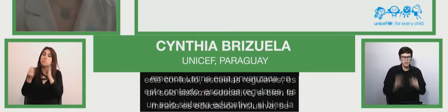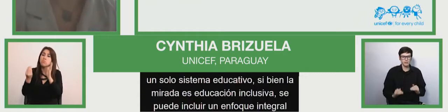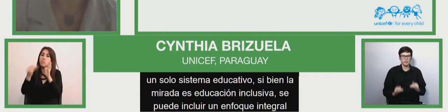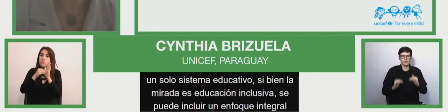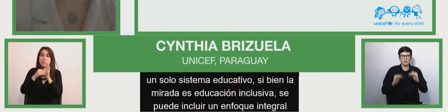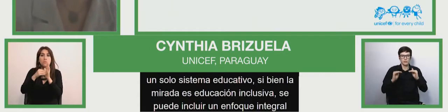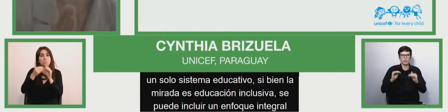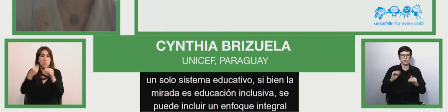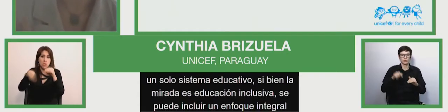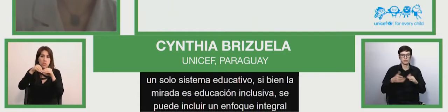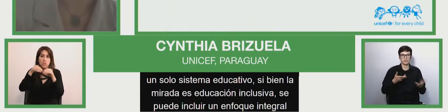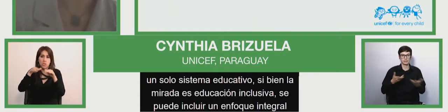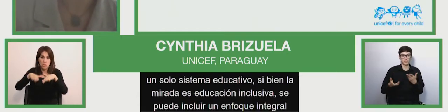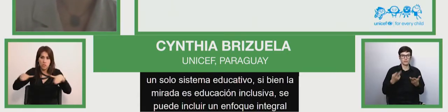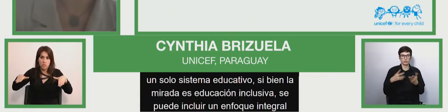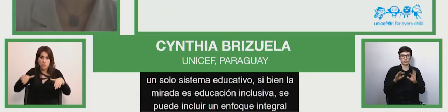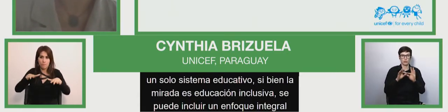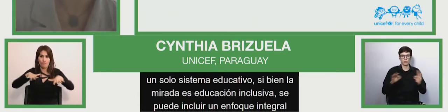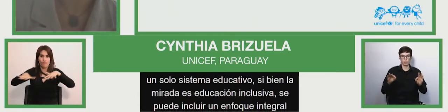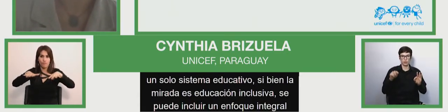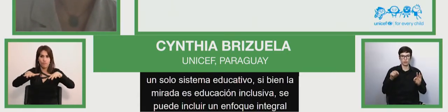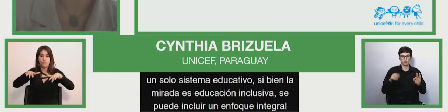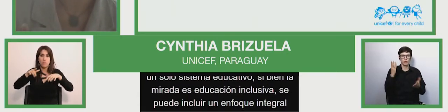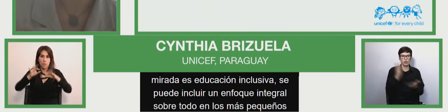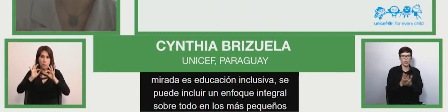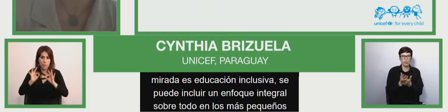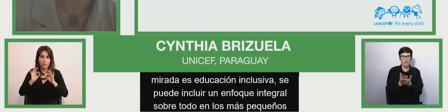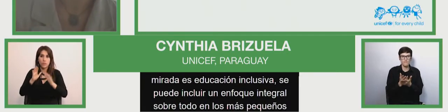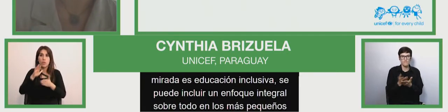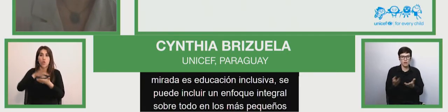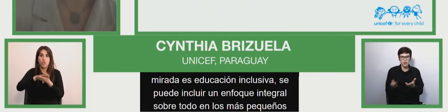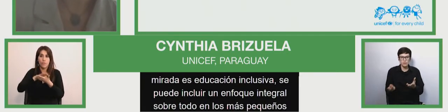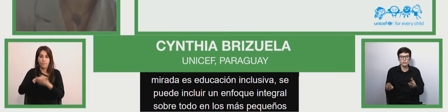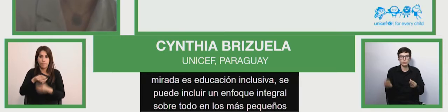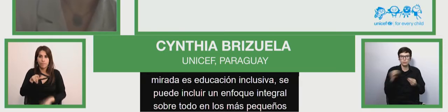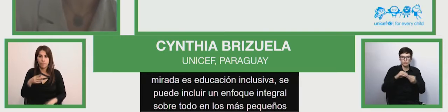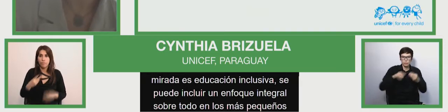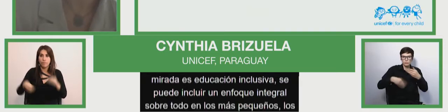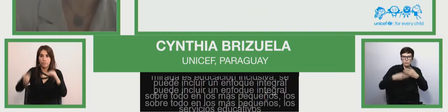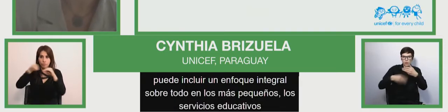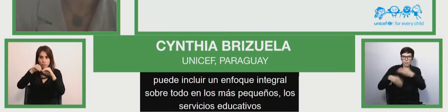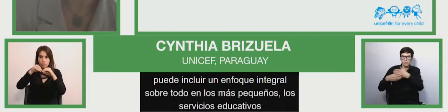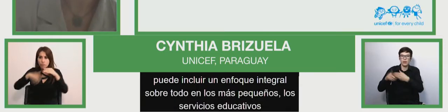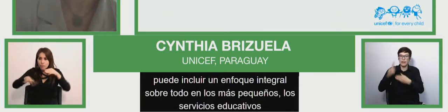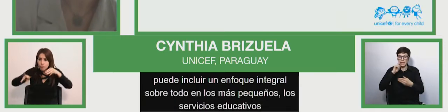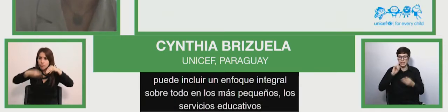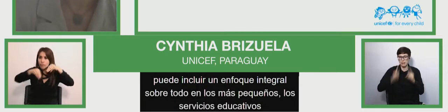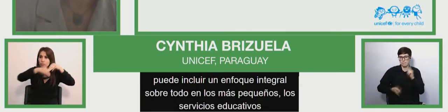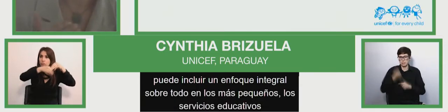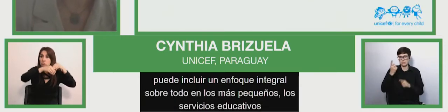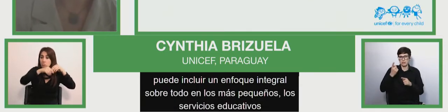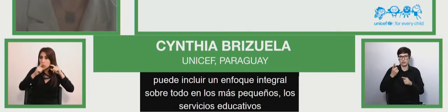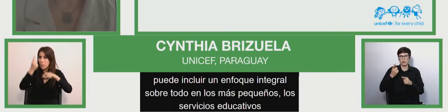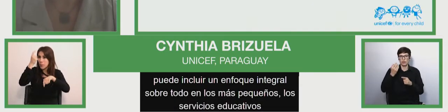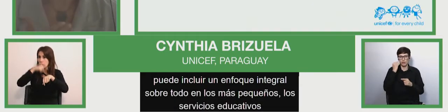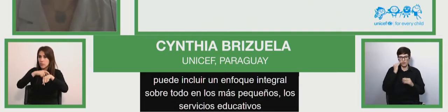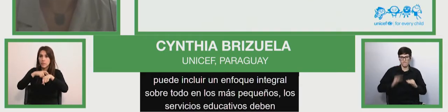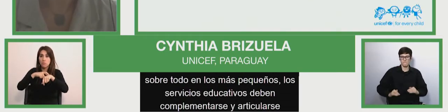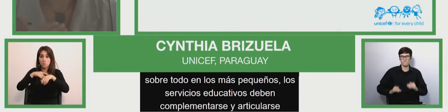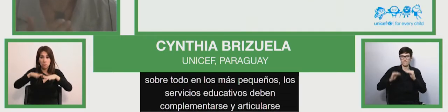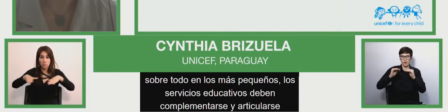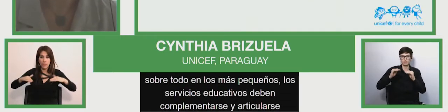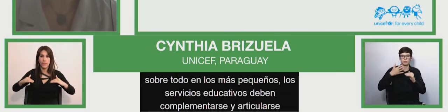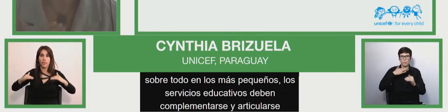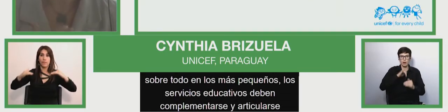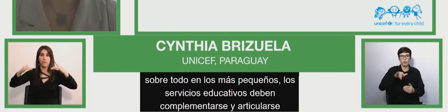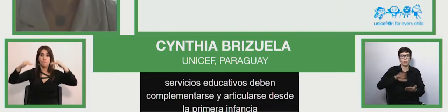Los servicios educativos deben complementarse y articularse desde la primera infancia para que salud,